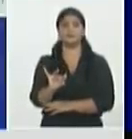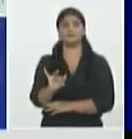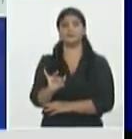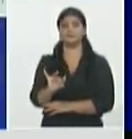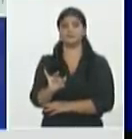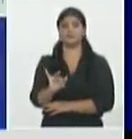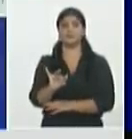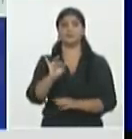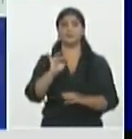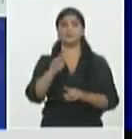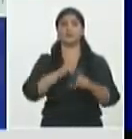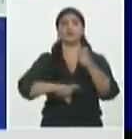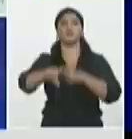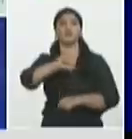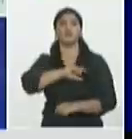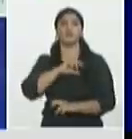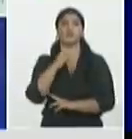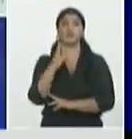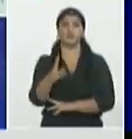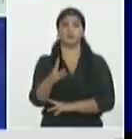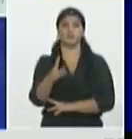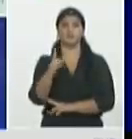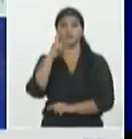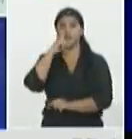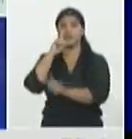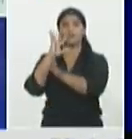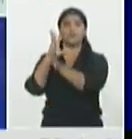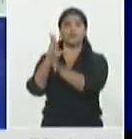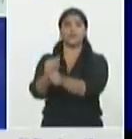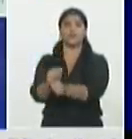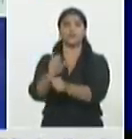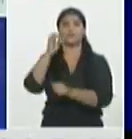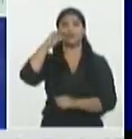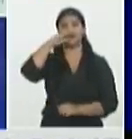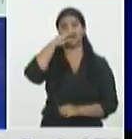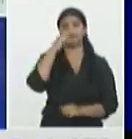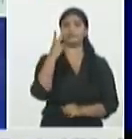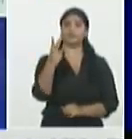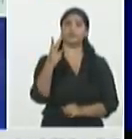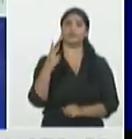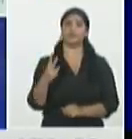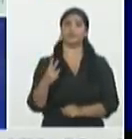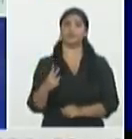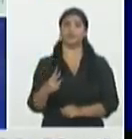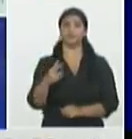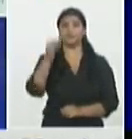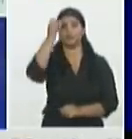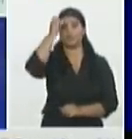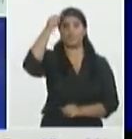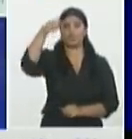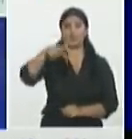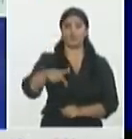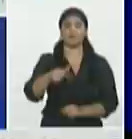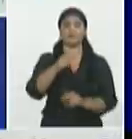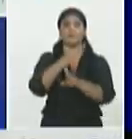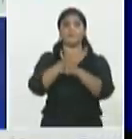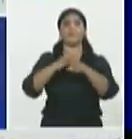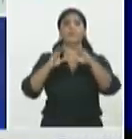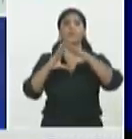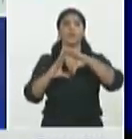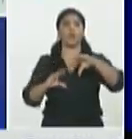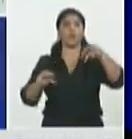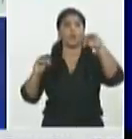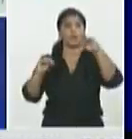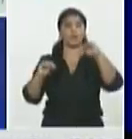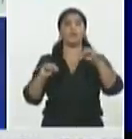Niquero y Isa con 2 cada uno y Manzanillo Jiguaní Medialuna y Yara uno de cada